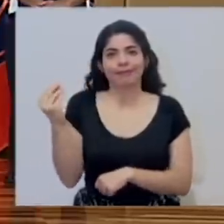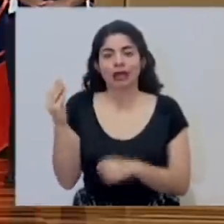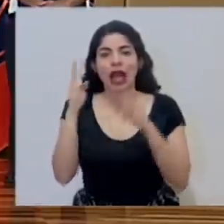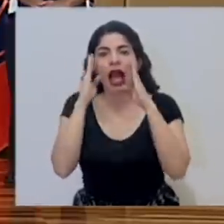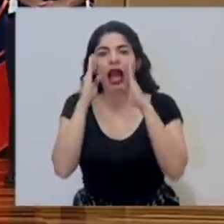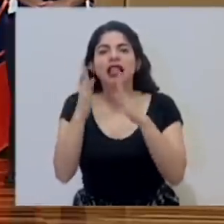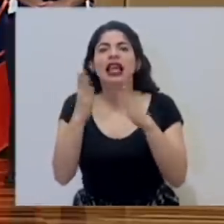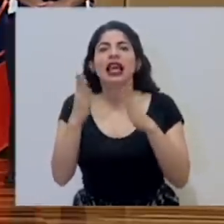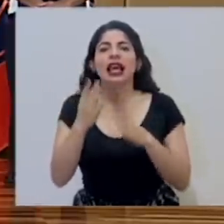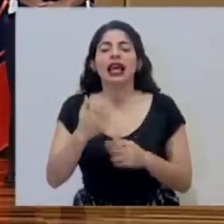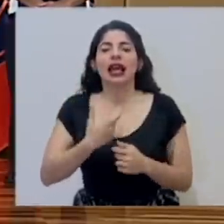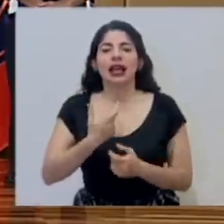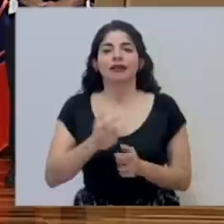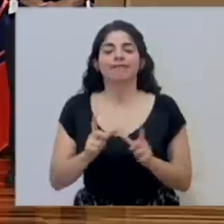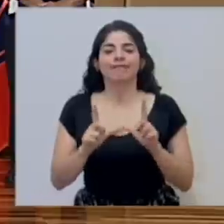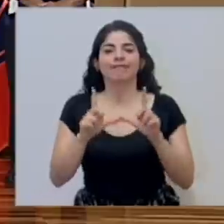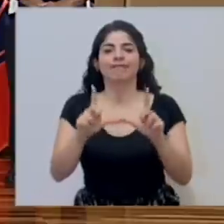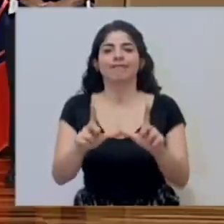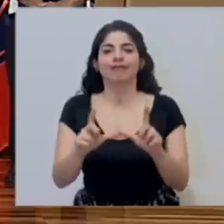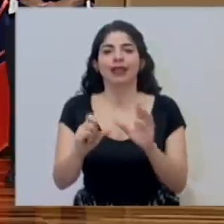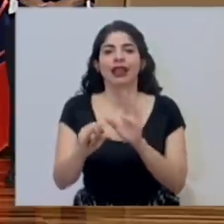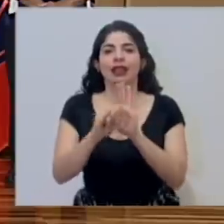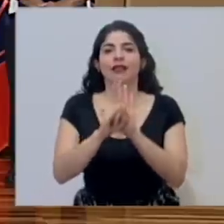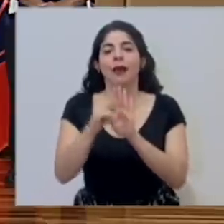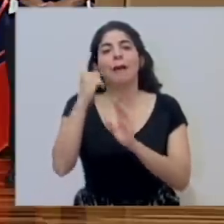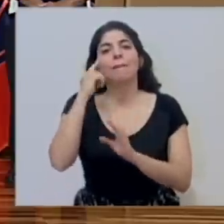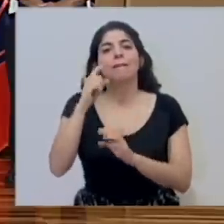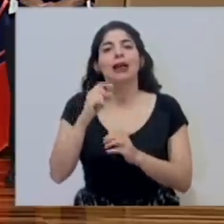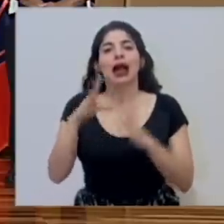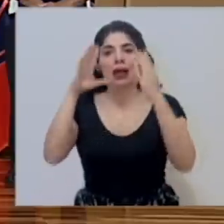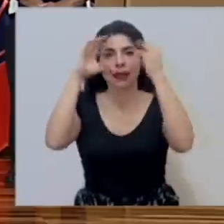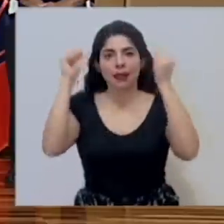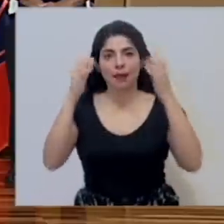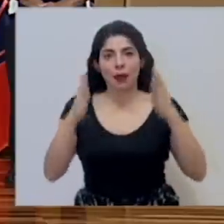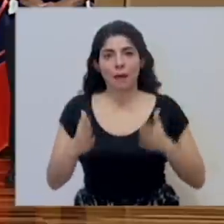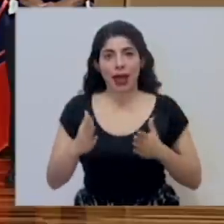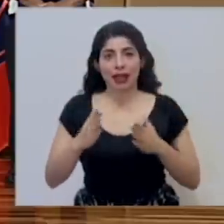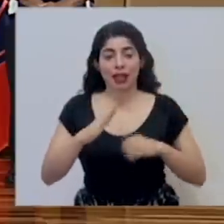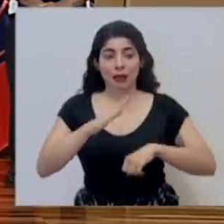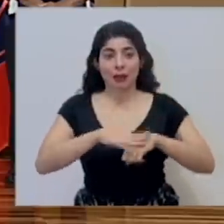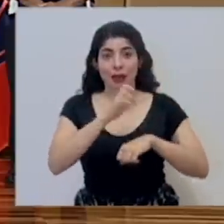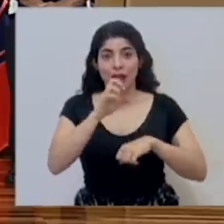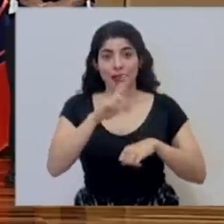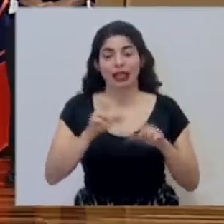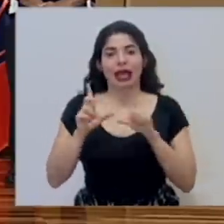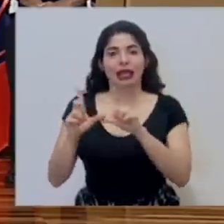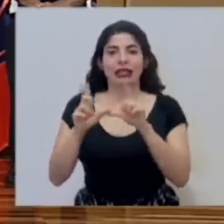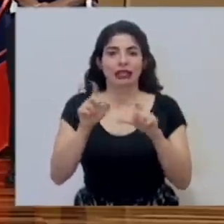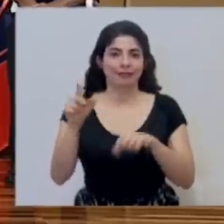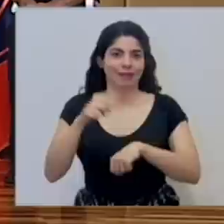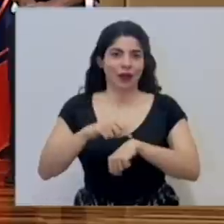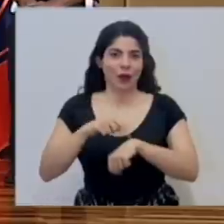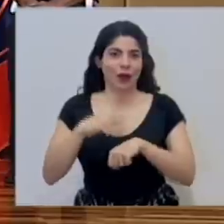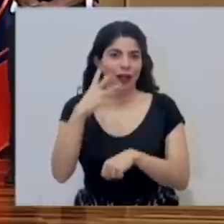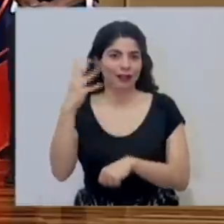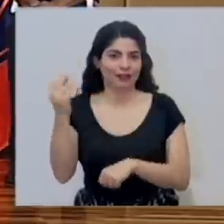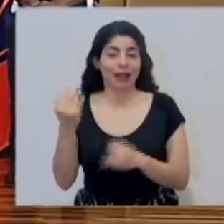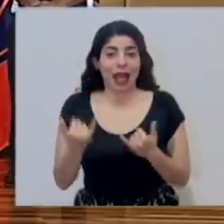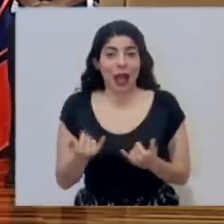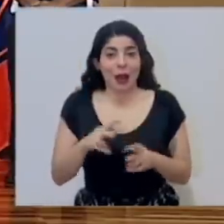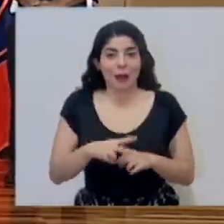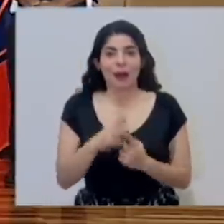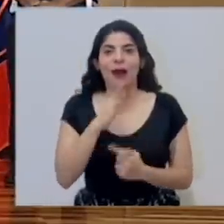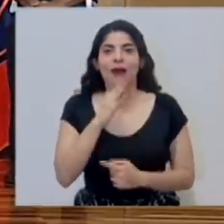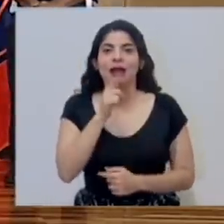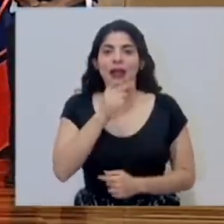atender la entrega de credenciales de diplomáticos que se acreditan en Costa Rica. Escuchamos al presidente Alvarado.